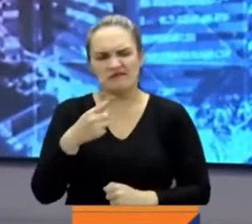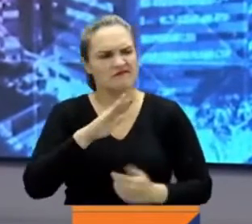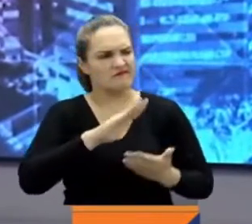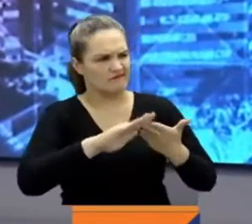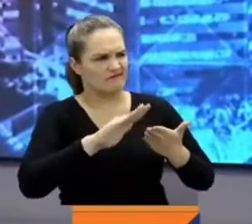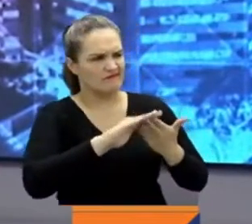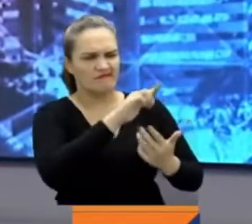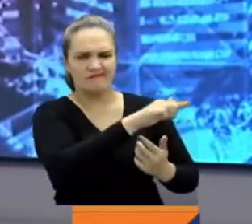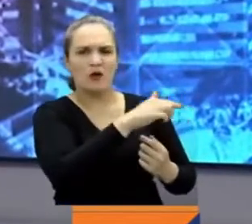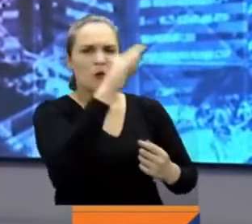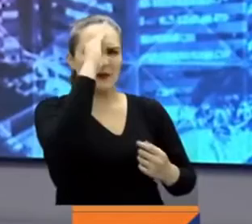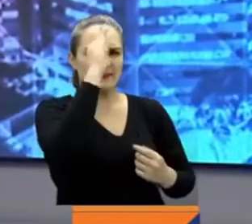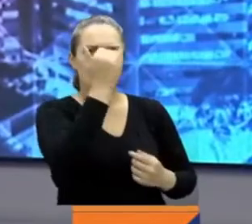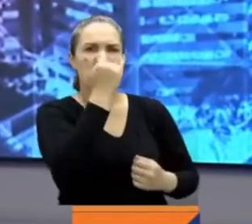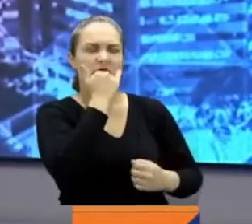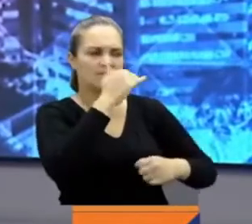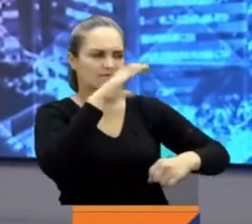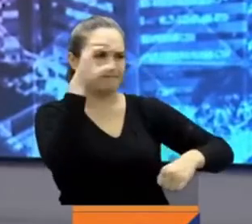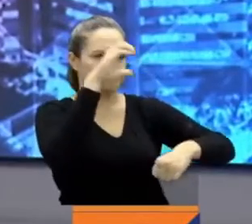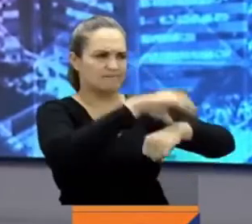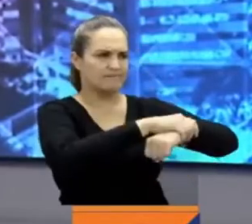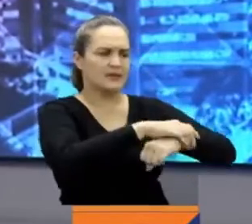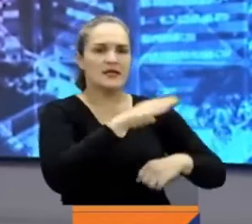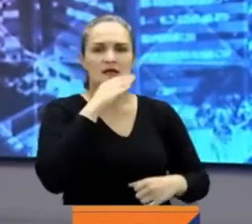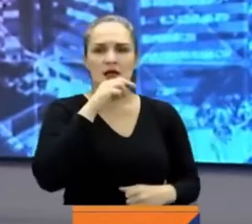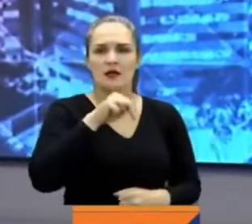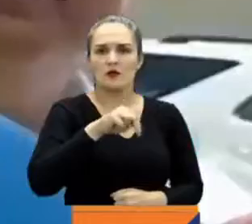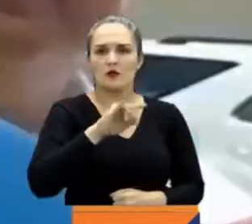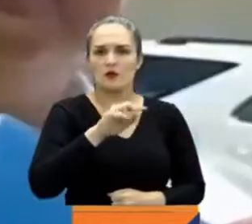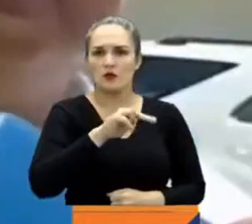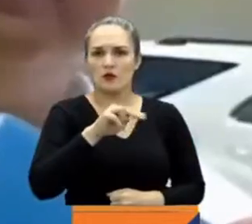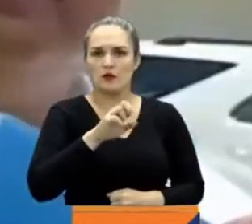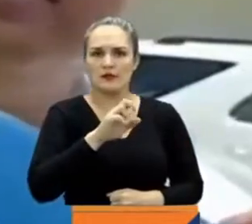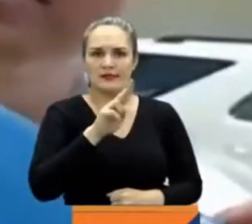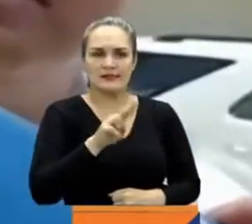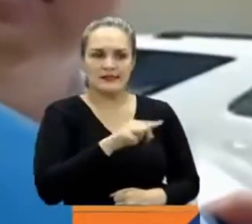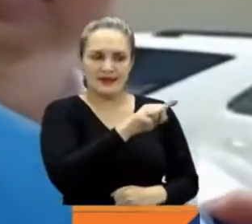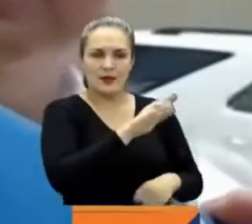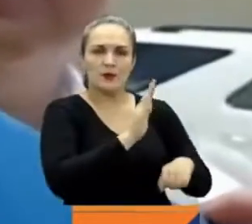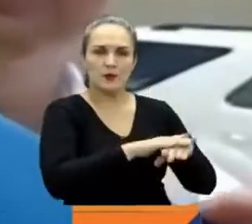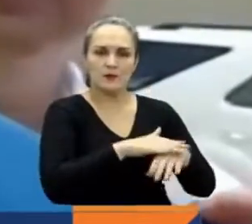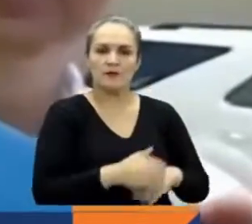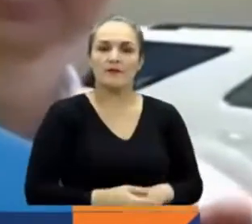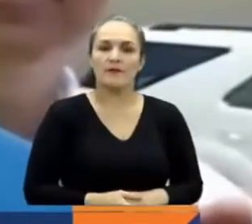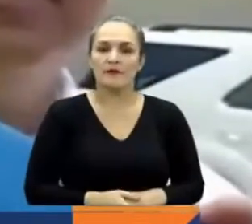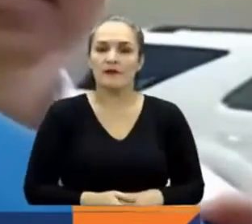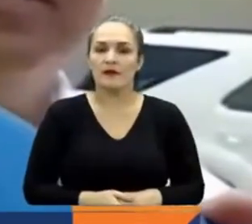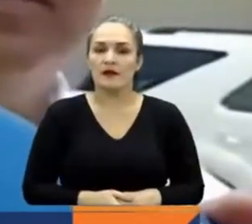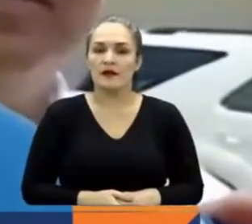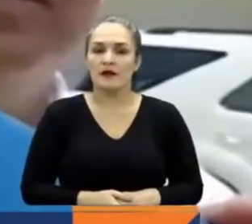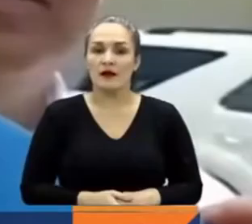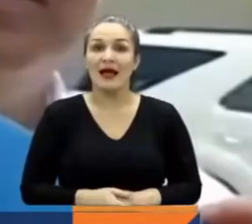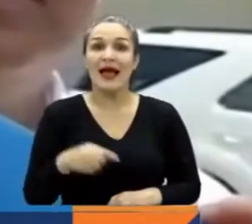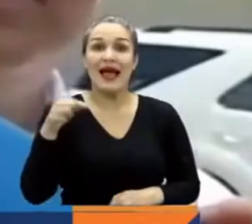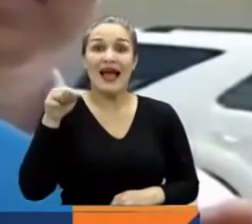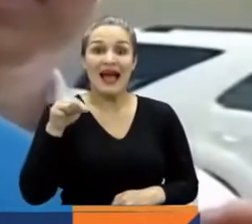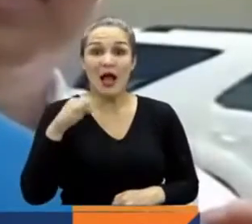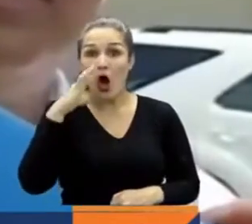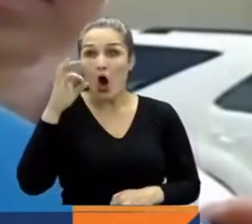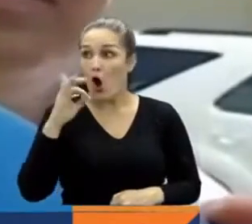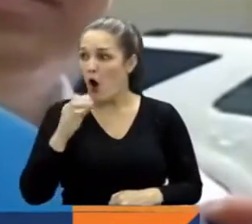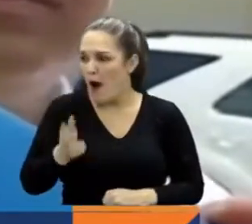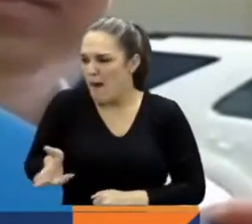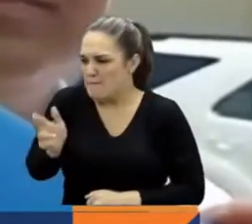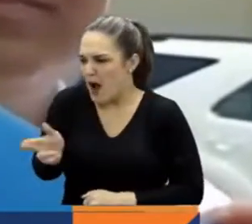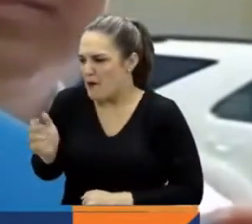estos días capturarán al coronel Núñez, supuesto responsable. A través de Cartagena salió a Panamá y de ahí tomó un vuelo hacia